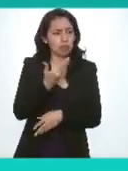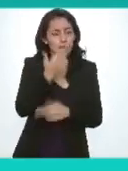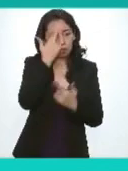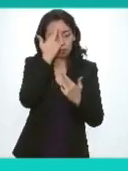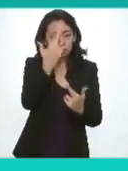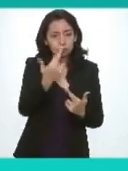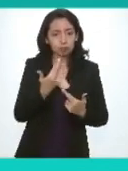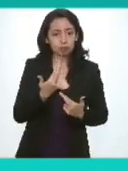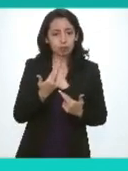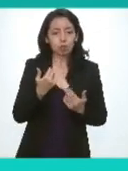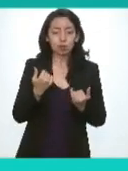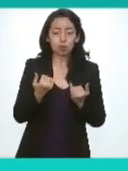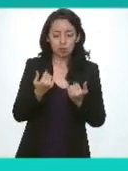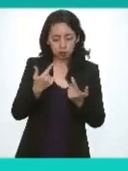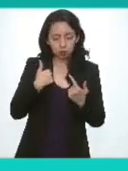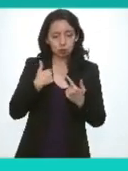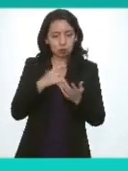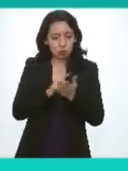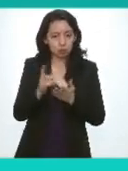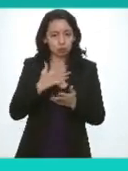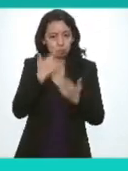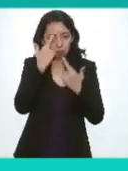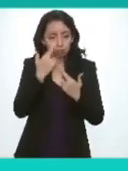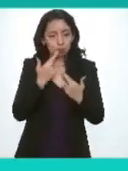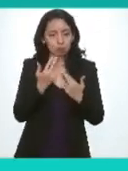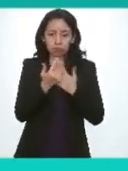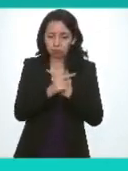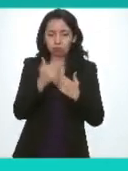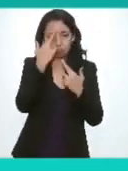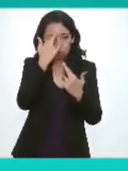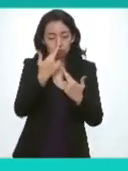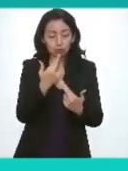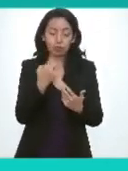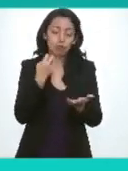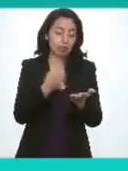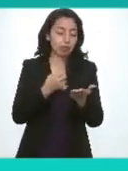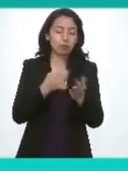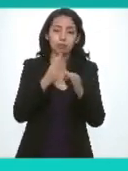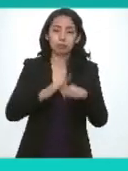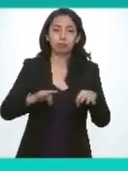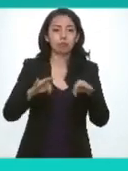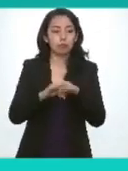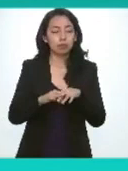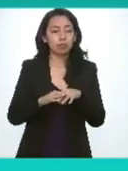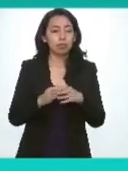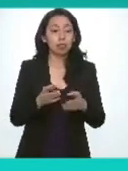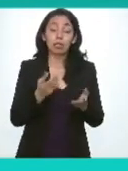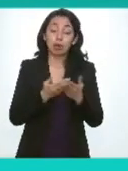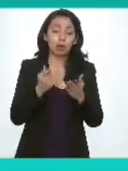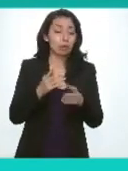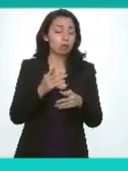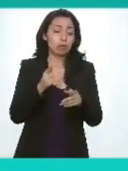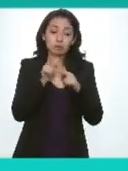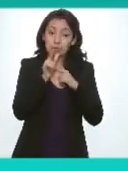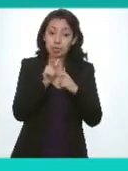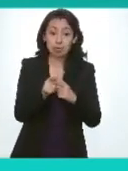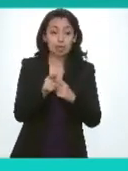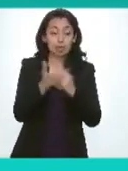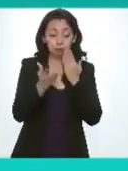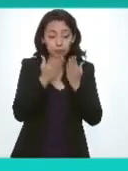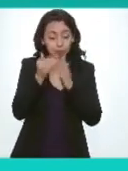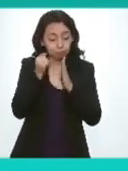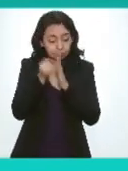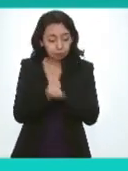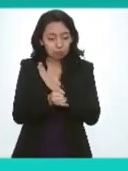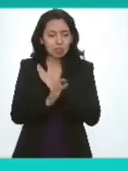a estas libertades y derechos así que creo que va a ser bien importante y seguir profundizando hoy a